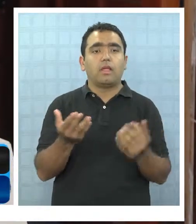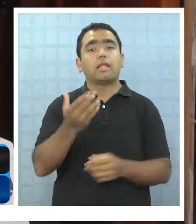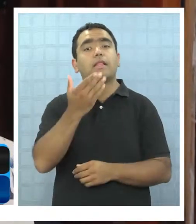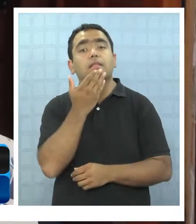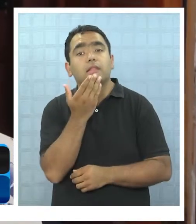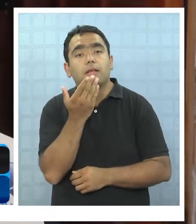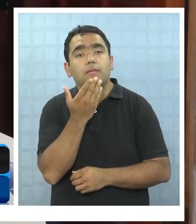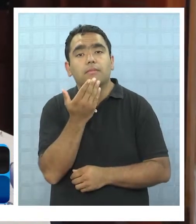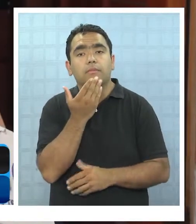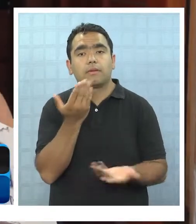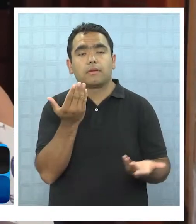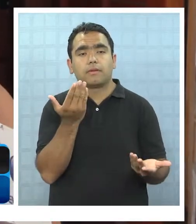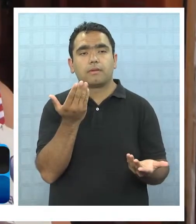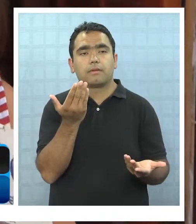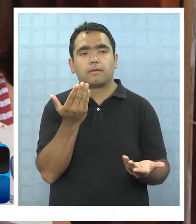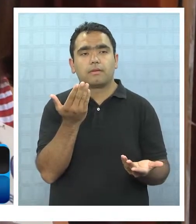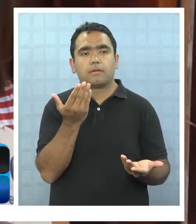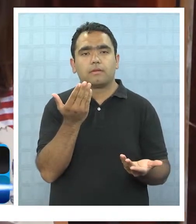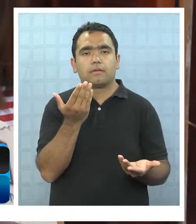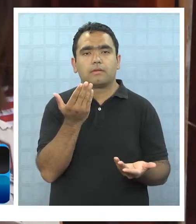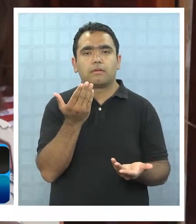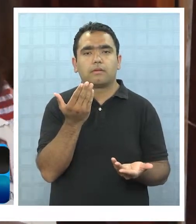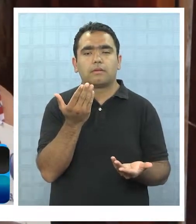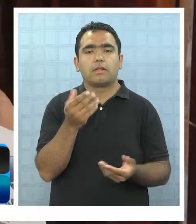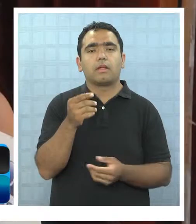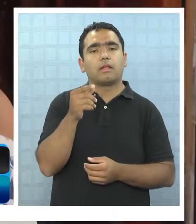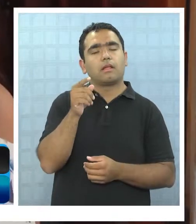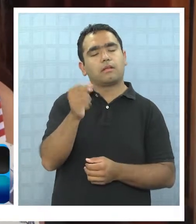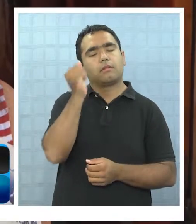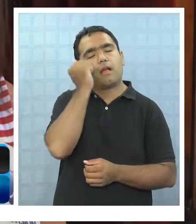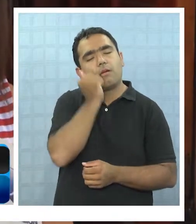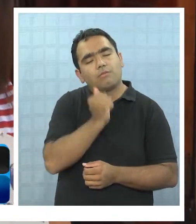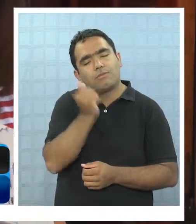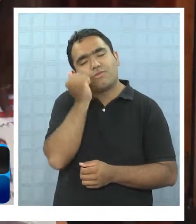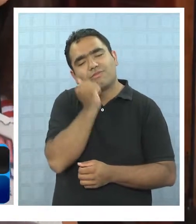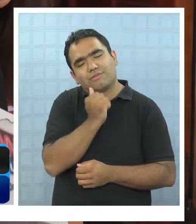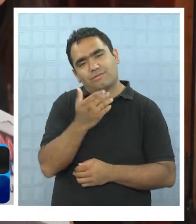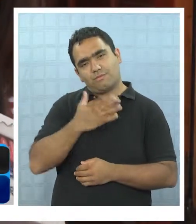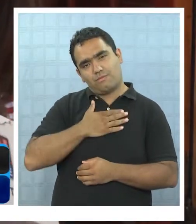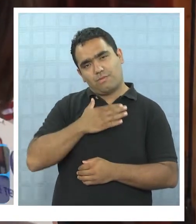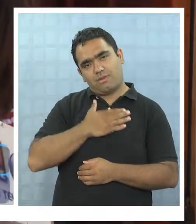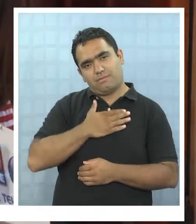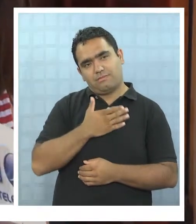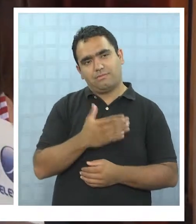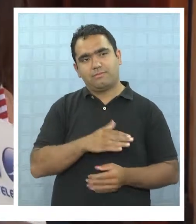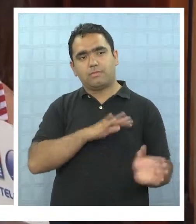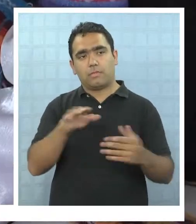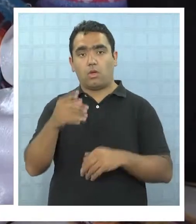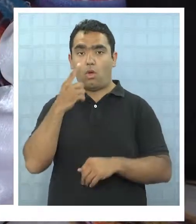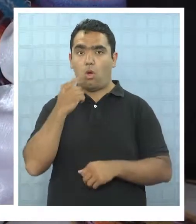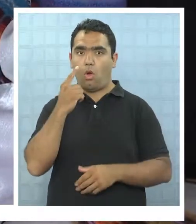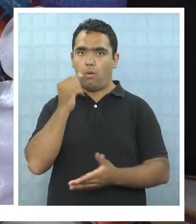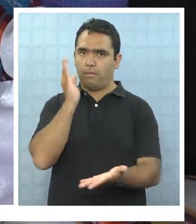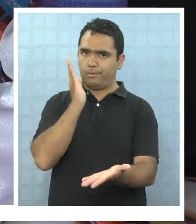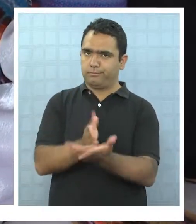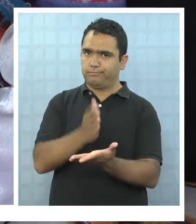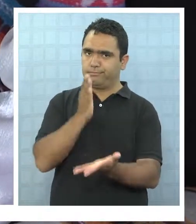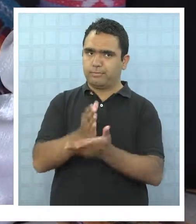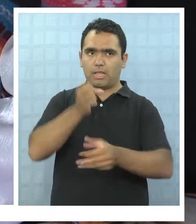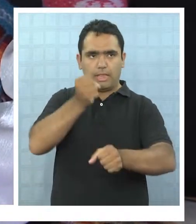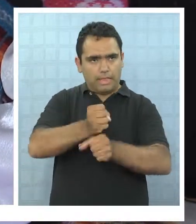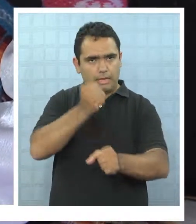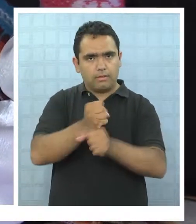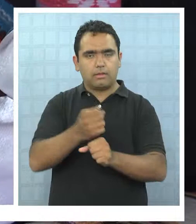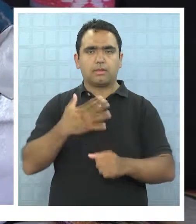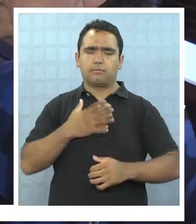Y también que fue amoroso conmigo. Hombre exigente